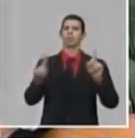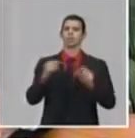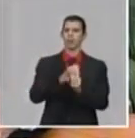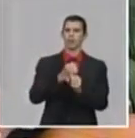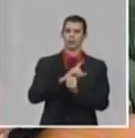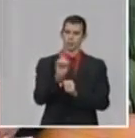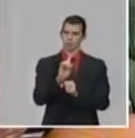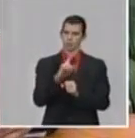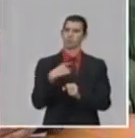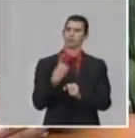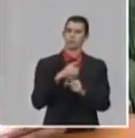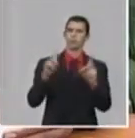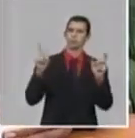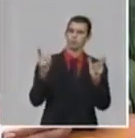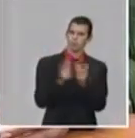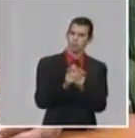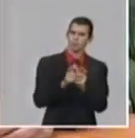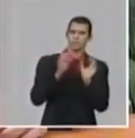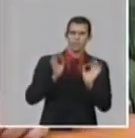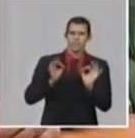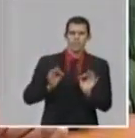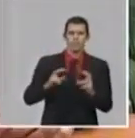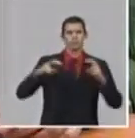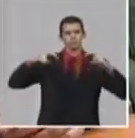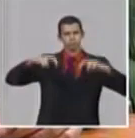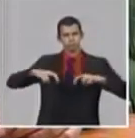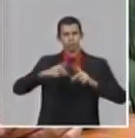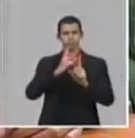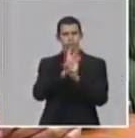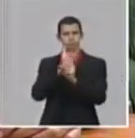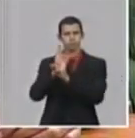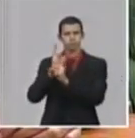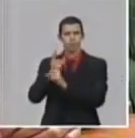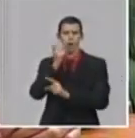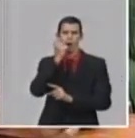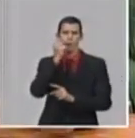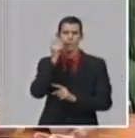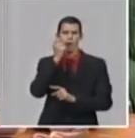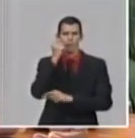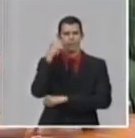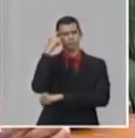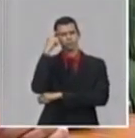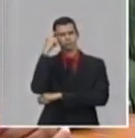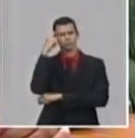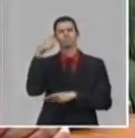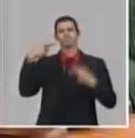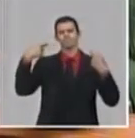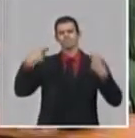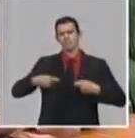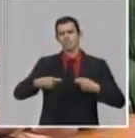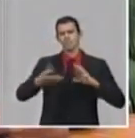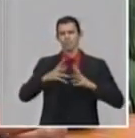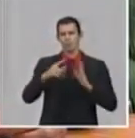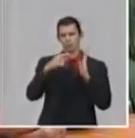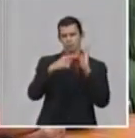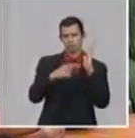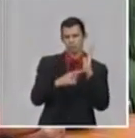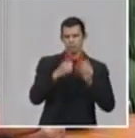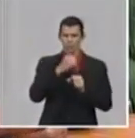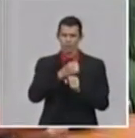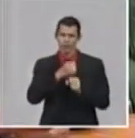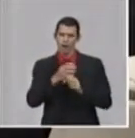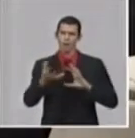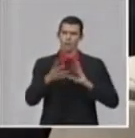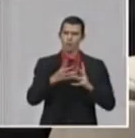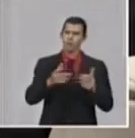nos hace. Y él toma decisiones médicas que han sido realmente muy certeras.